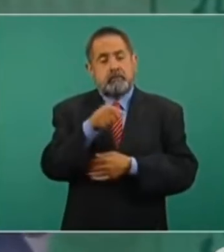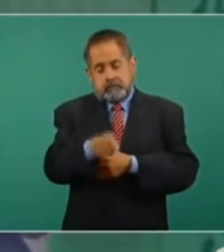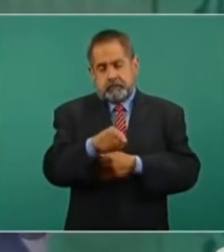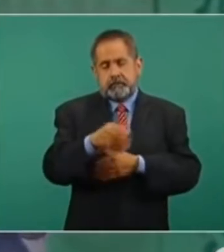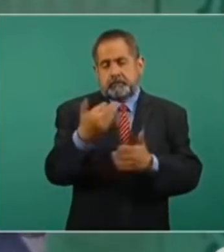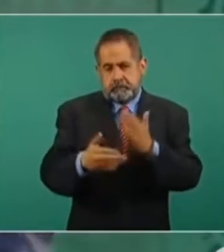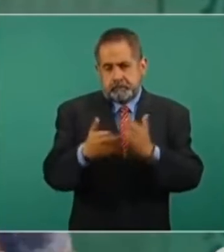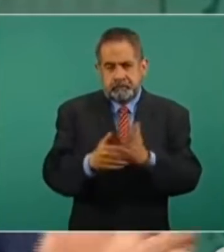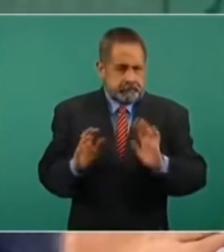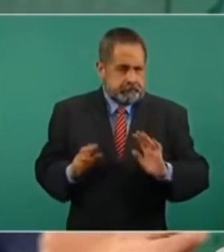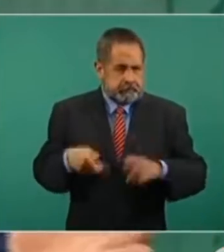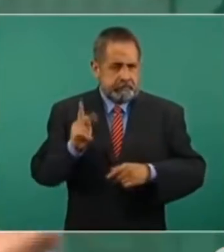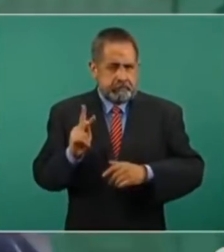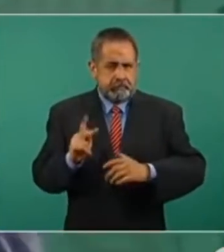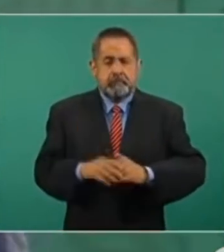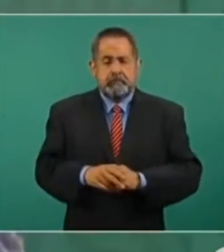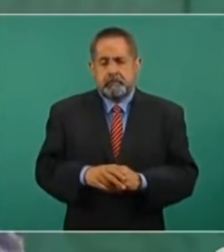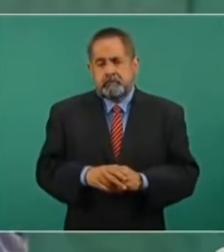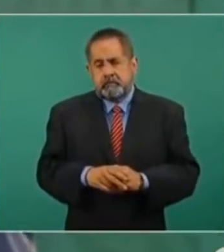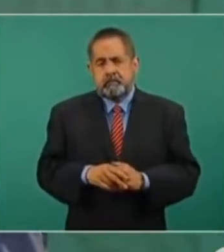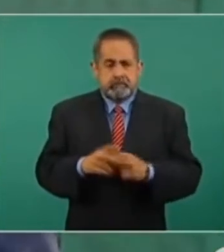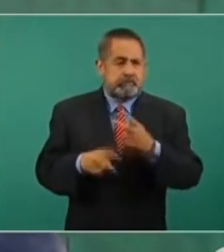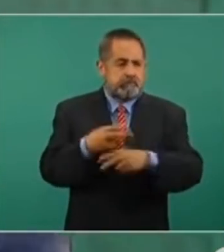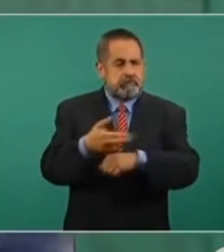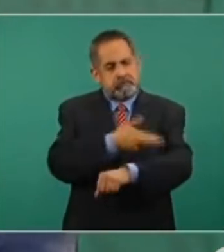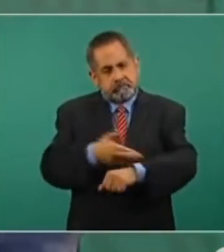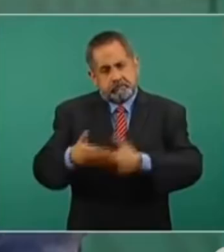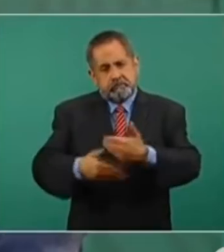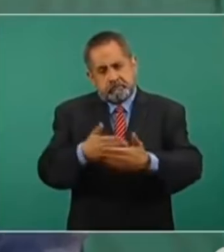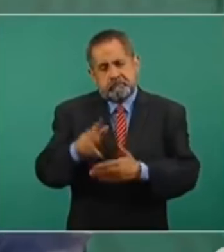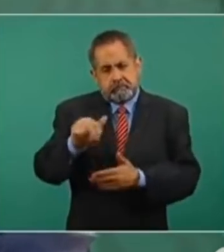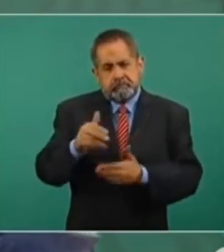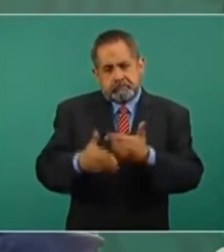información. Ya sabes, si te gustó, suscríbete a este canal y nos vemos en el próximo video.